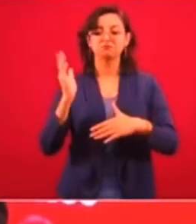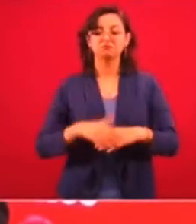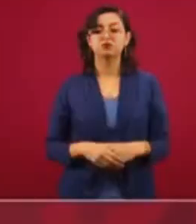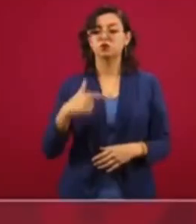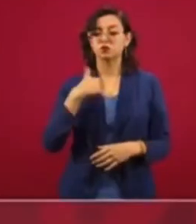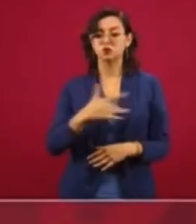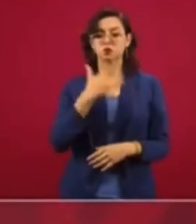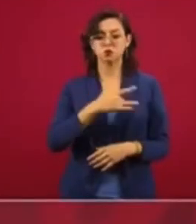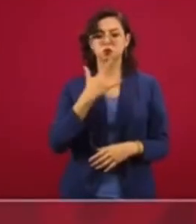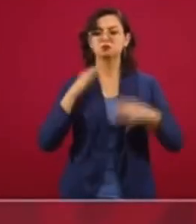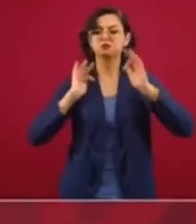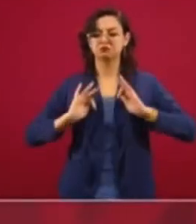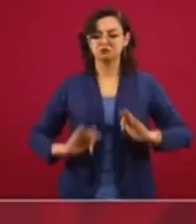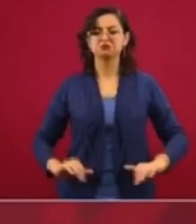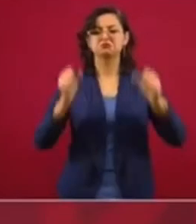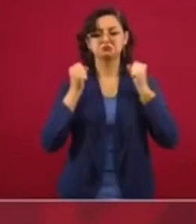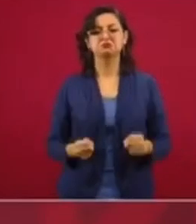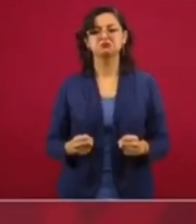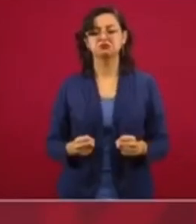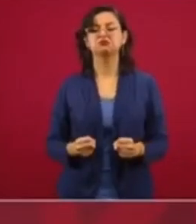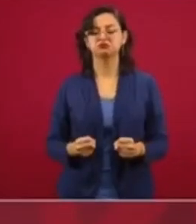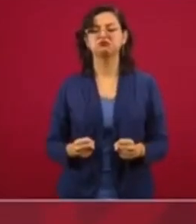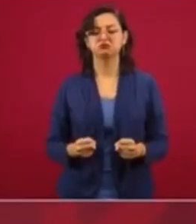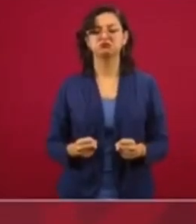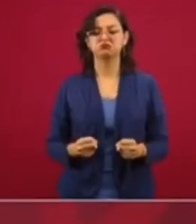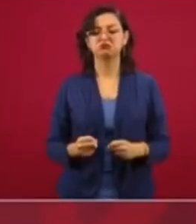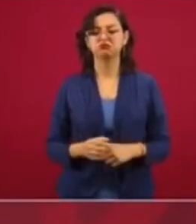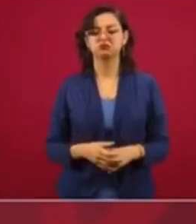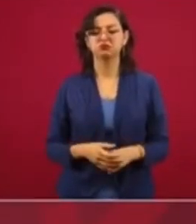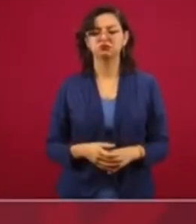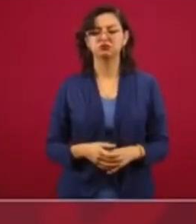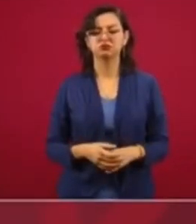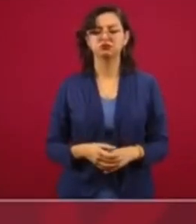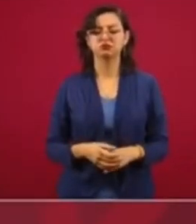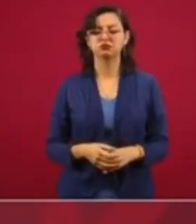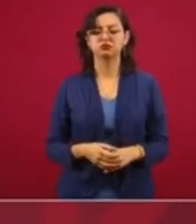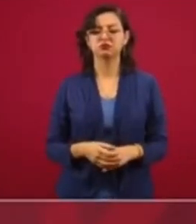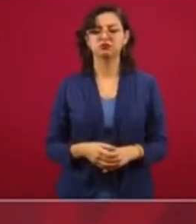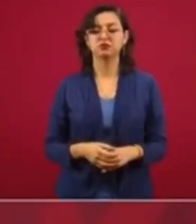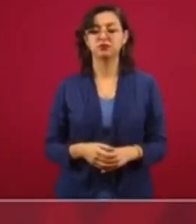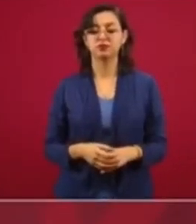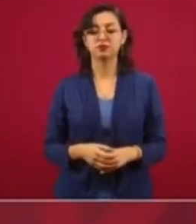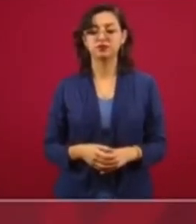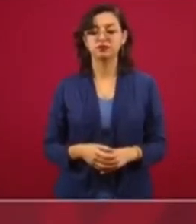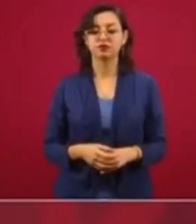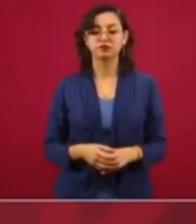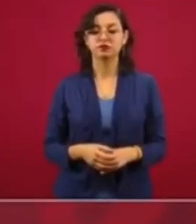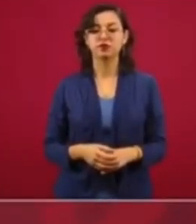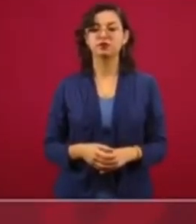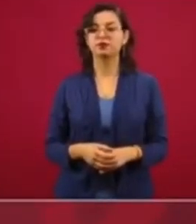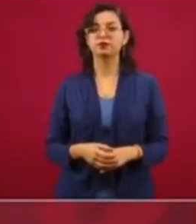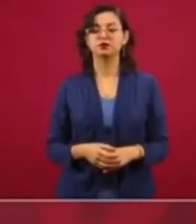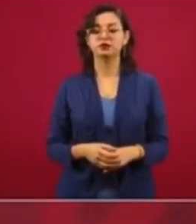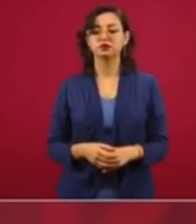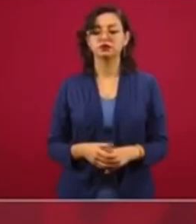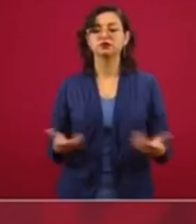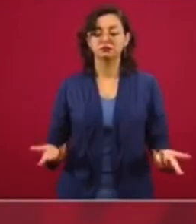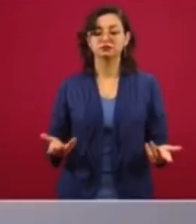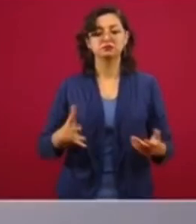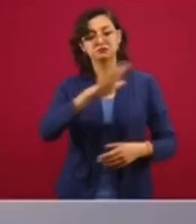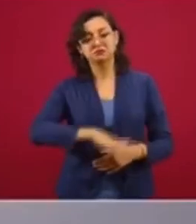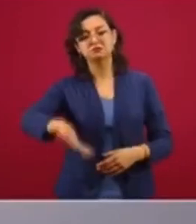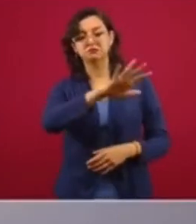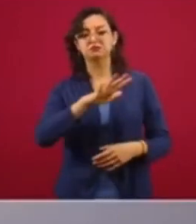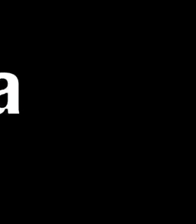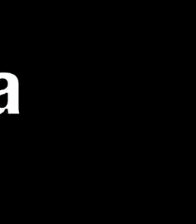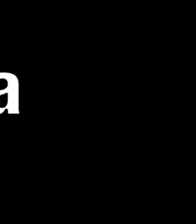Yo me siento muy seguro, muy tranquilo. Vamos a regresarle la certidumbre y la felicidad